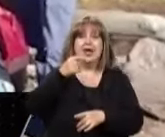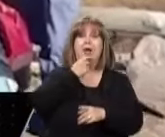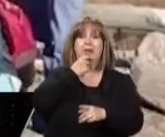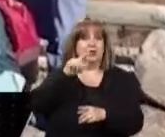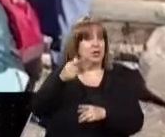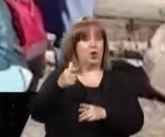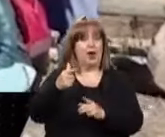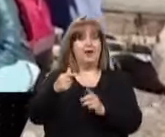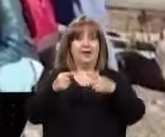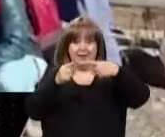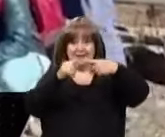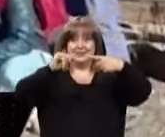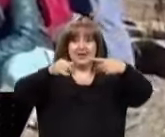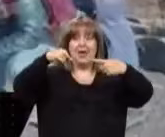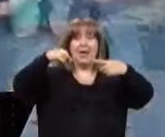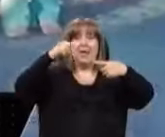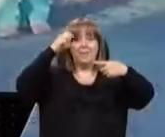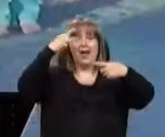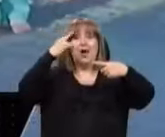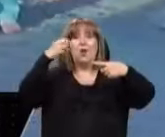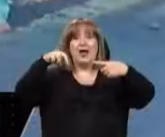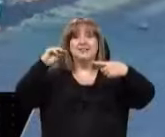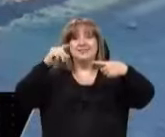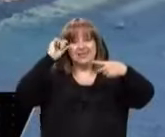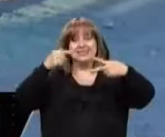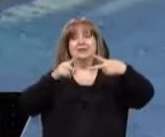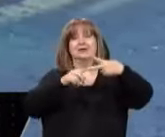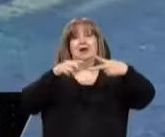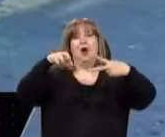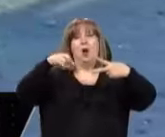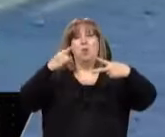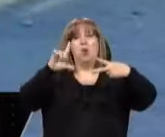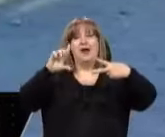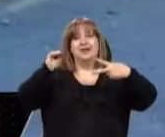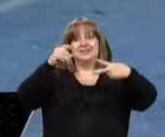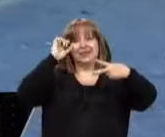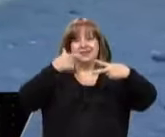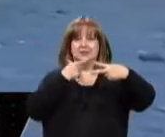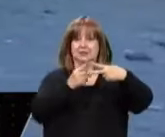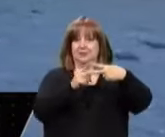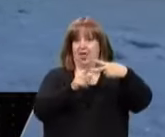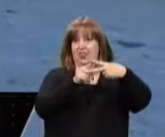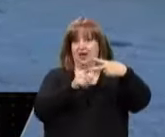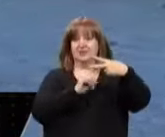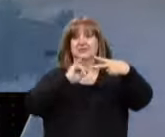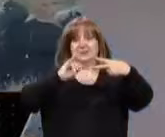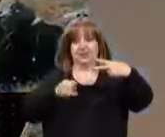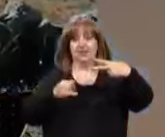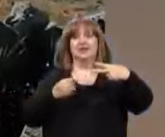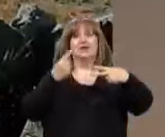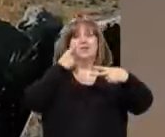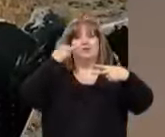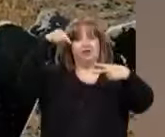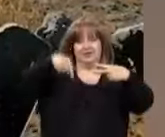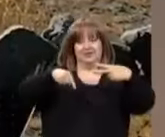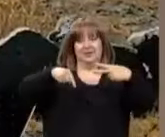exterminar a Pehuelches y a Puelches. De hecho, nos contaba más temprano, fuera del aire, Pehuelches es un nombre mapuche, es un nombre araucano, que ellos le pusieron